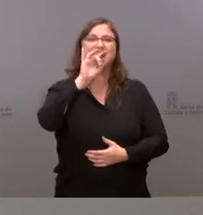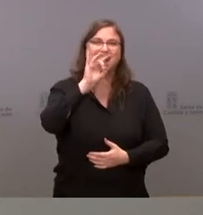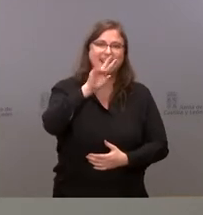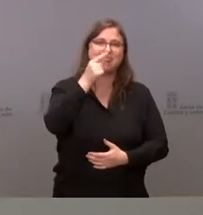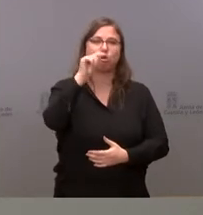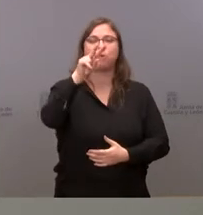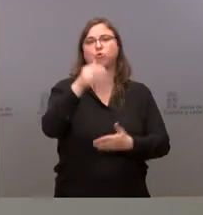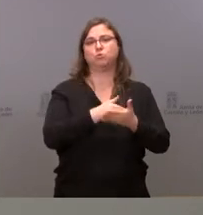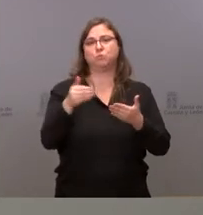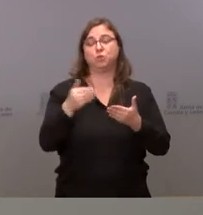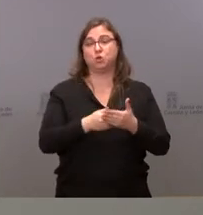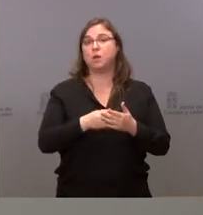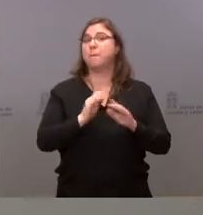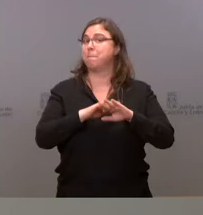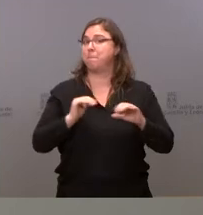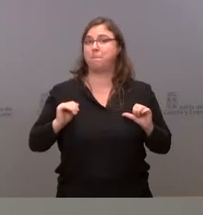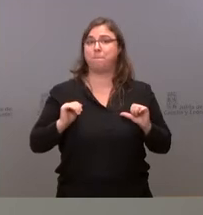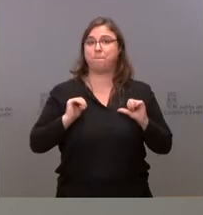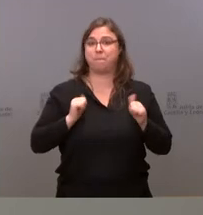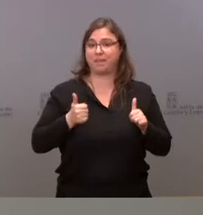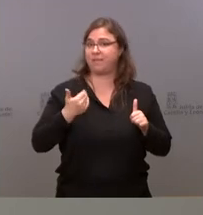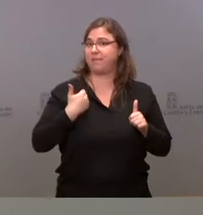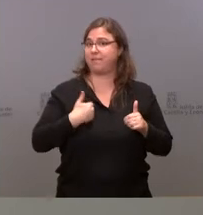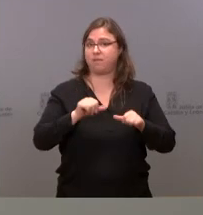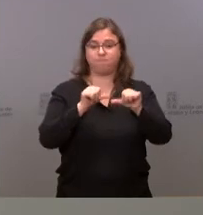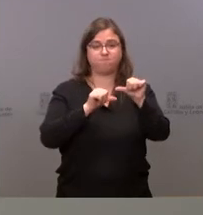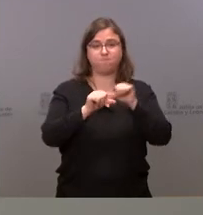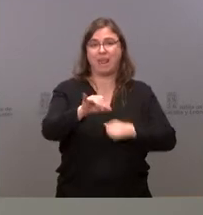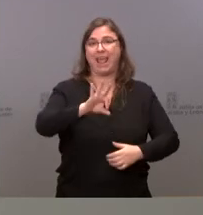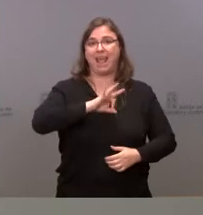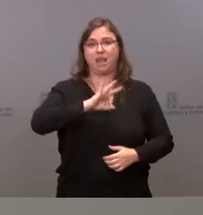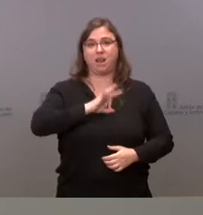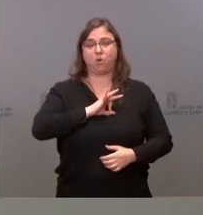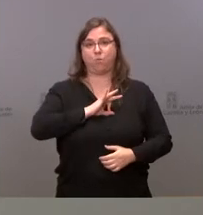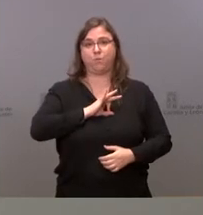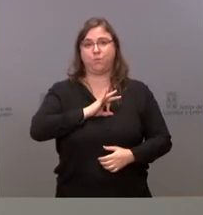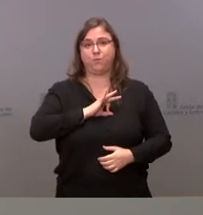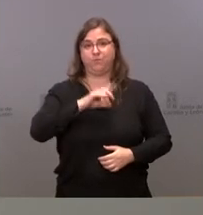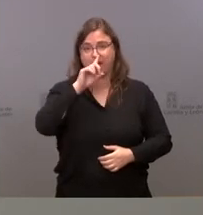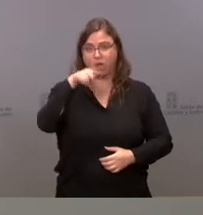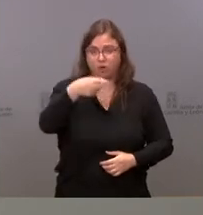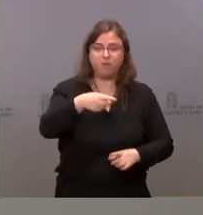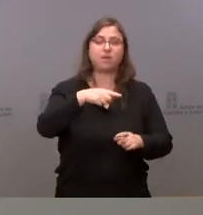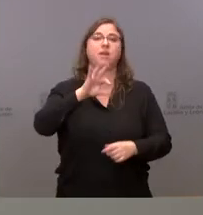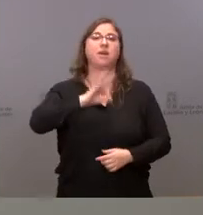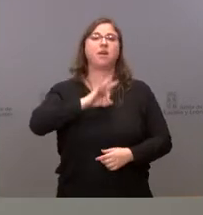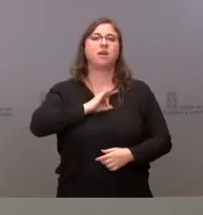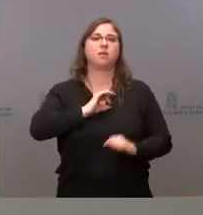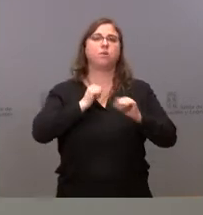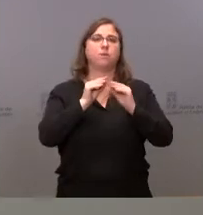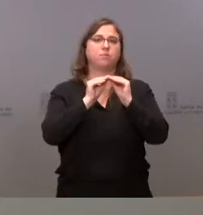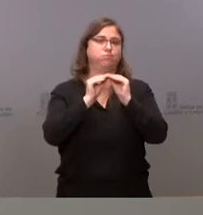para que empiecen a ejecutarlos a partir de enero del próximo año. lo